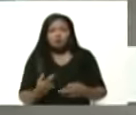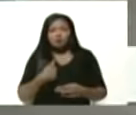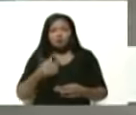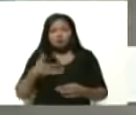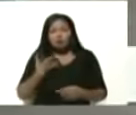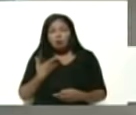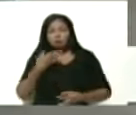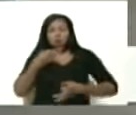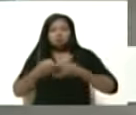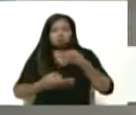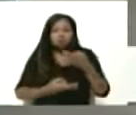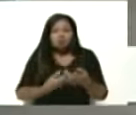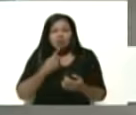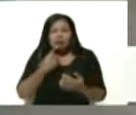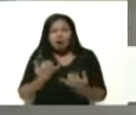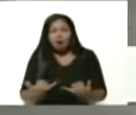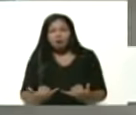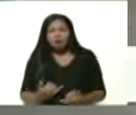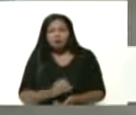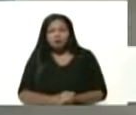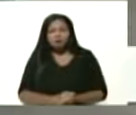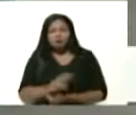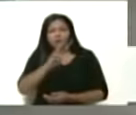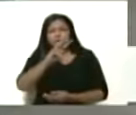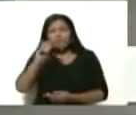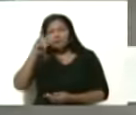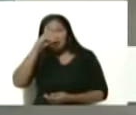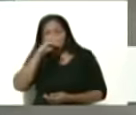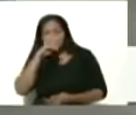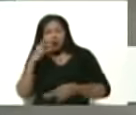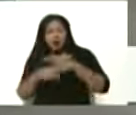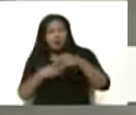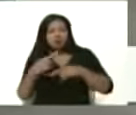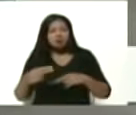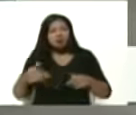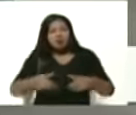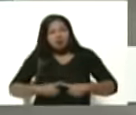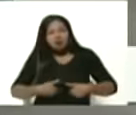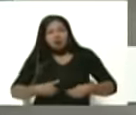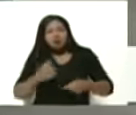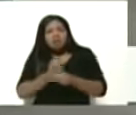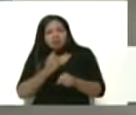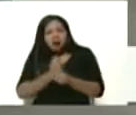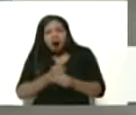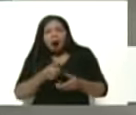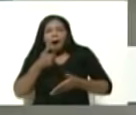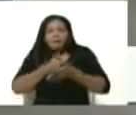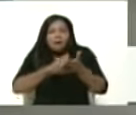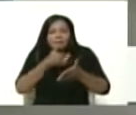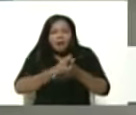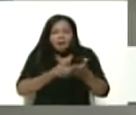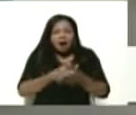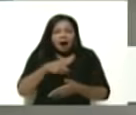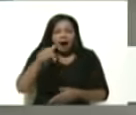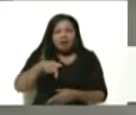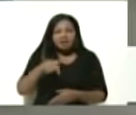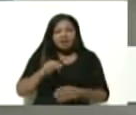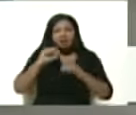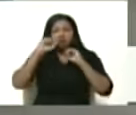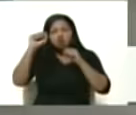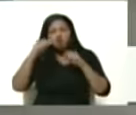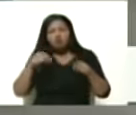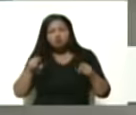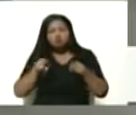decirle presidente de los 20 años de esfuerzo trabajo y dedicación este es uno de los logros